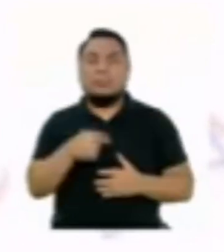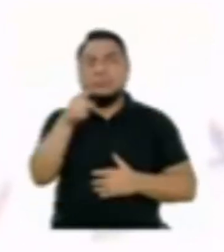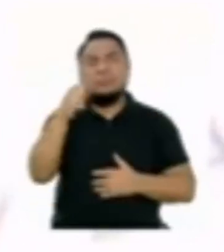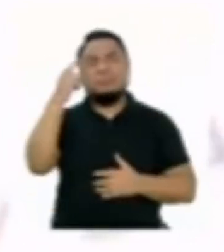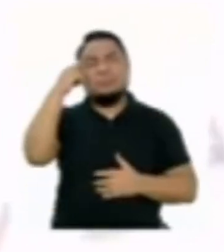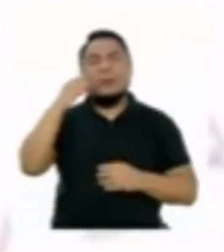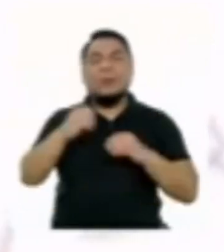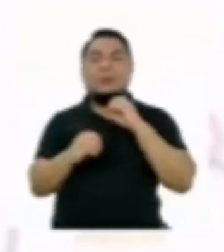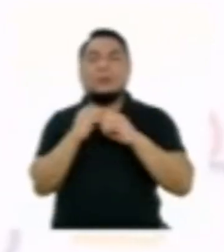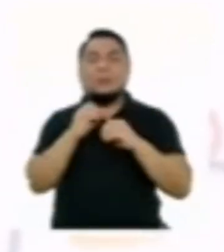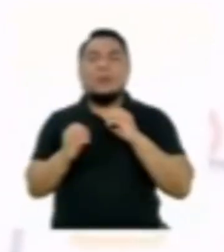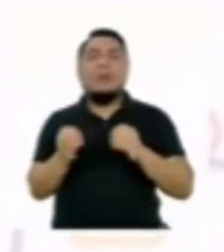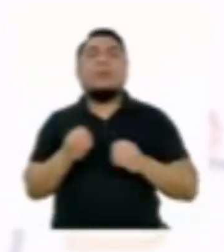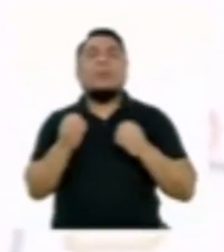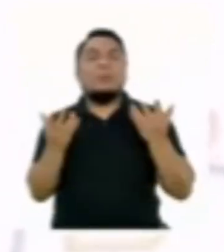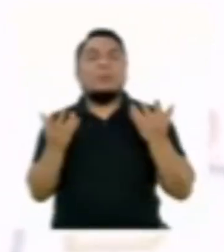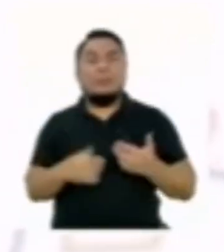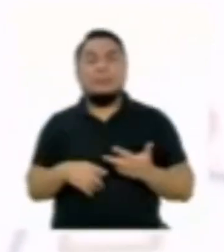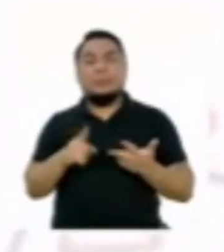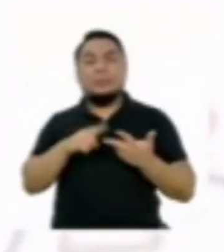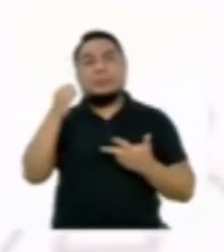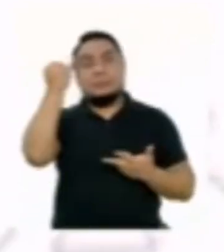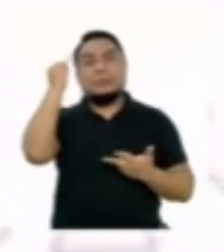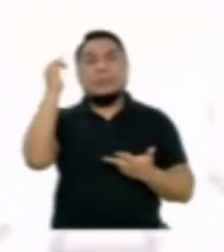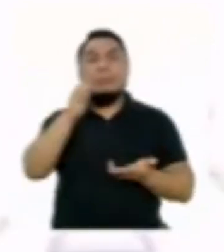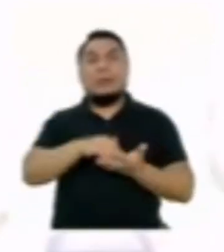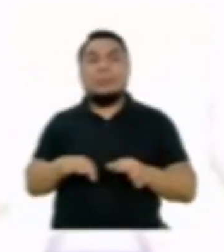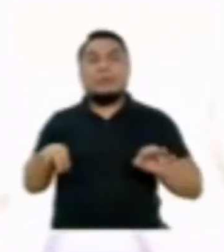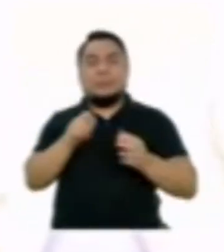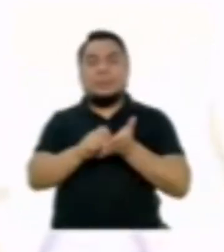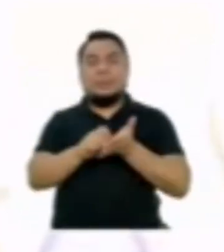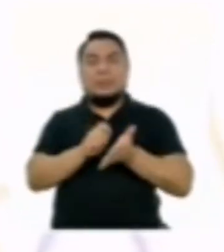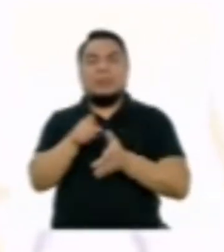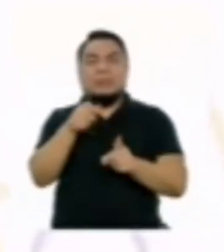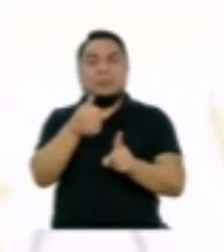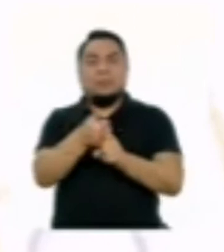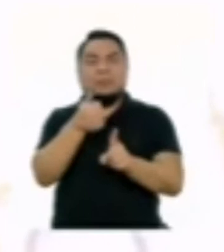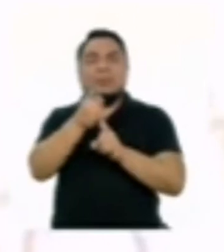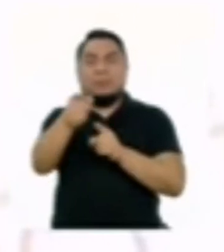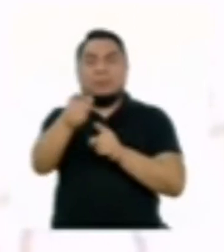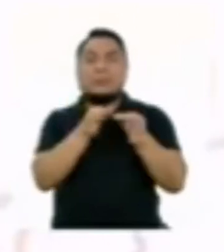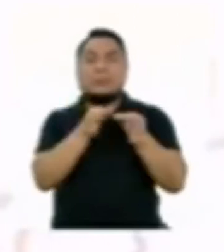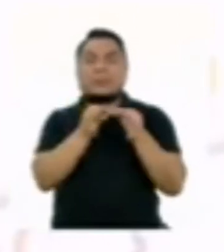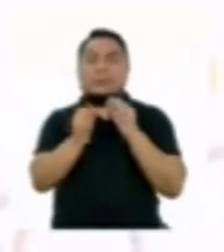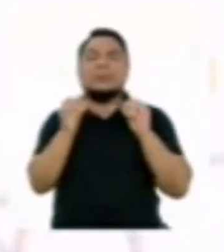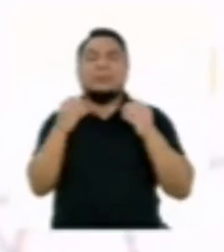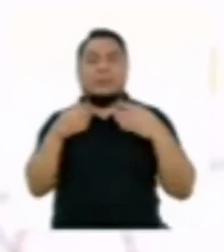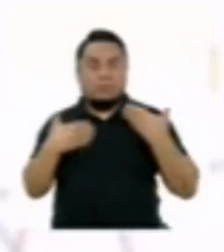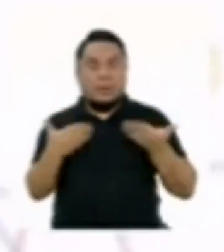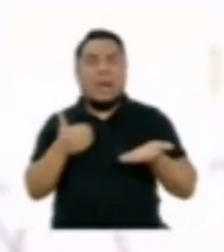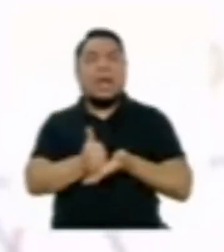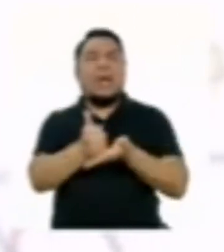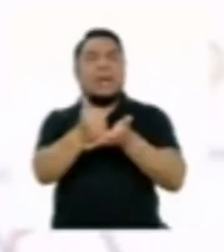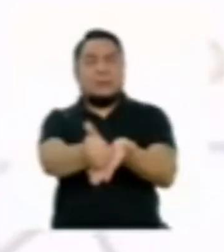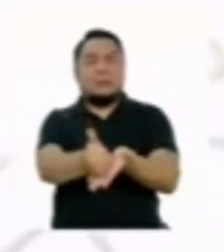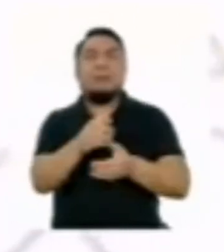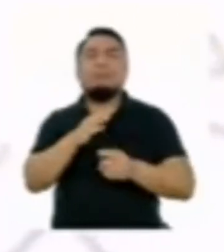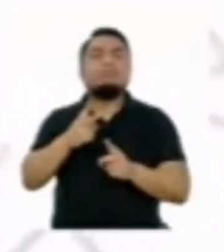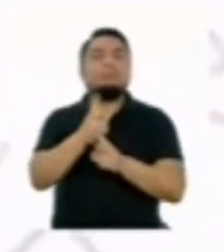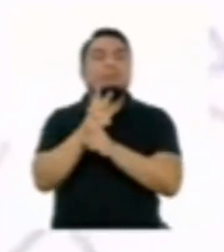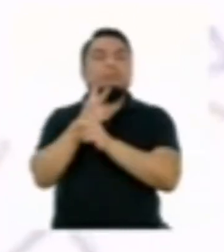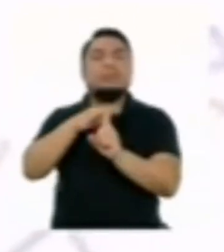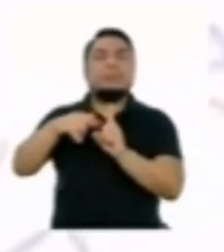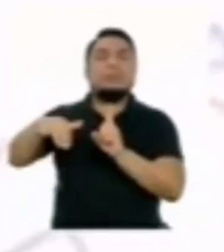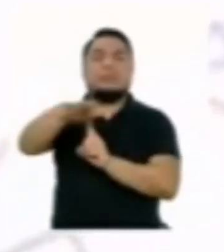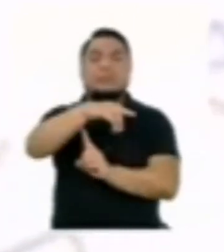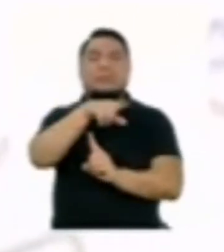resolverlos? Toma nota de las ideas más resaltantes y elabora tus propias conclusiones sobre cómo podrías ayudar a conservar